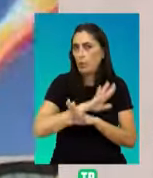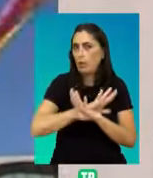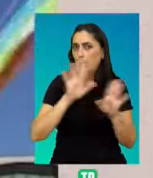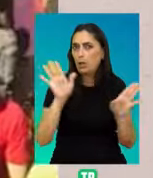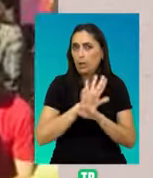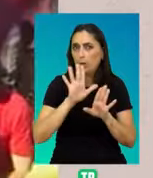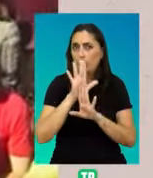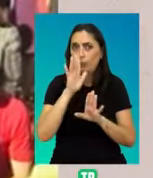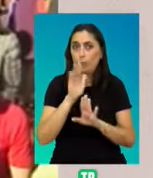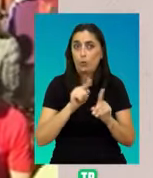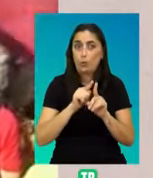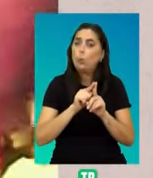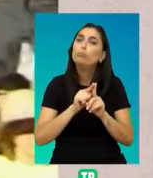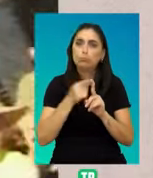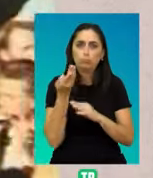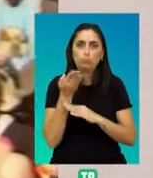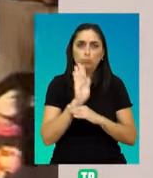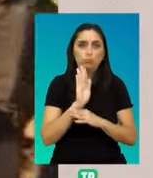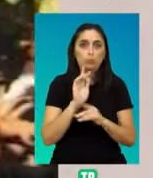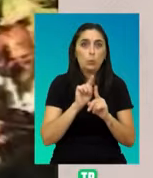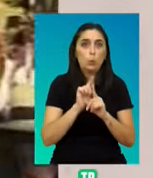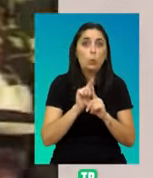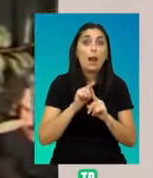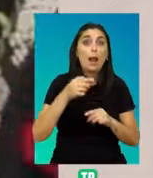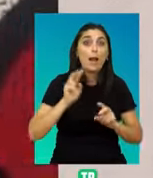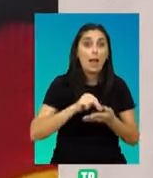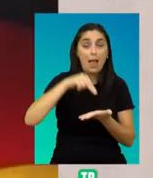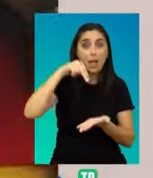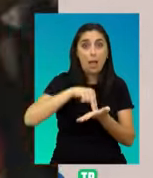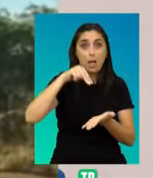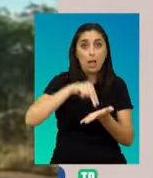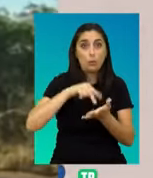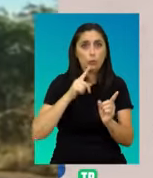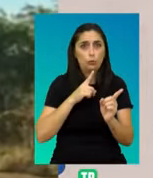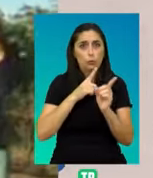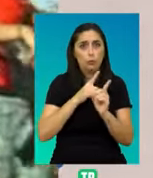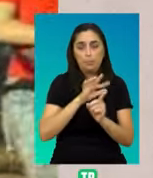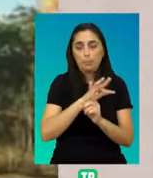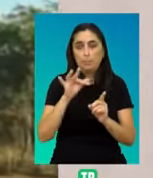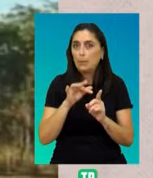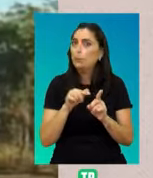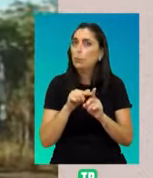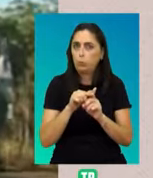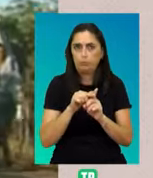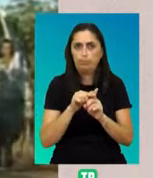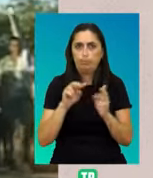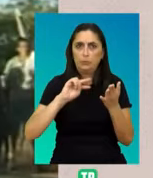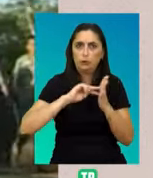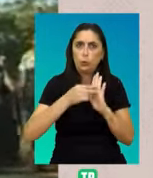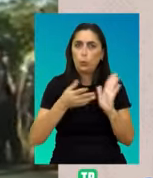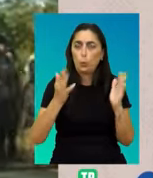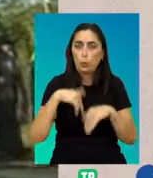representatividad democrática del proceso, el consentimiento aborigen y transgeneracional y las dimensiones nacionales no resueltas.